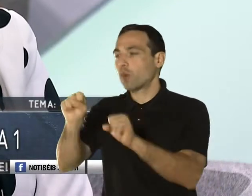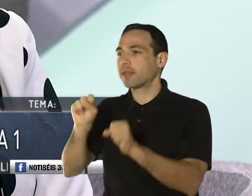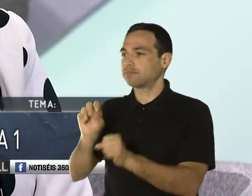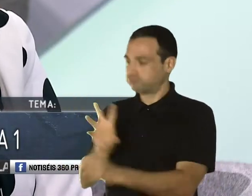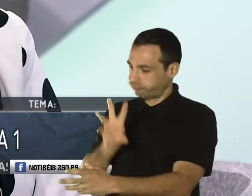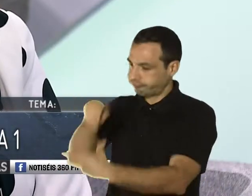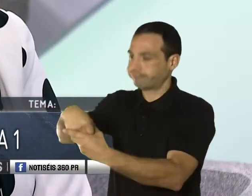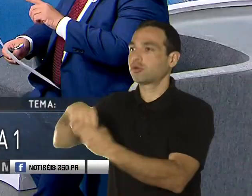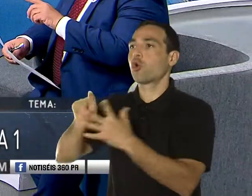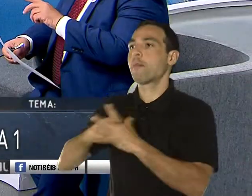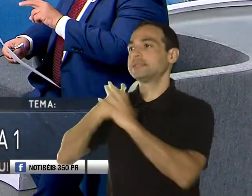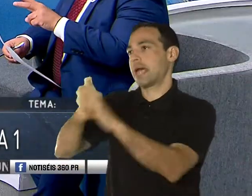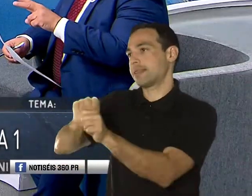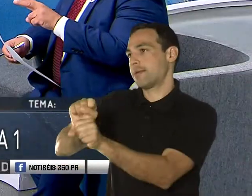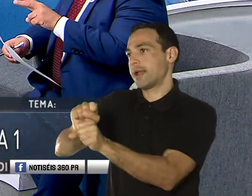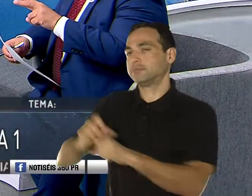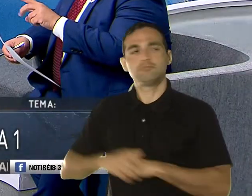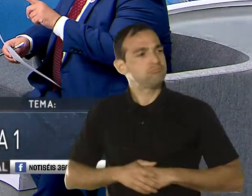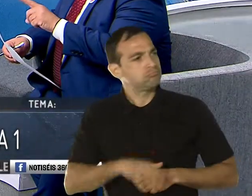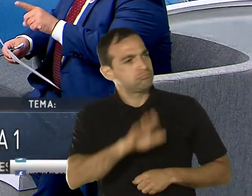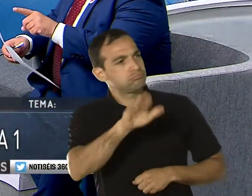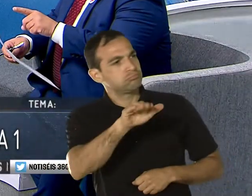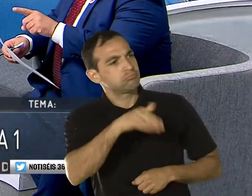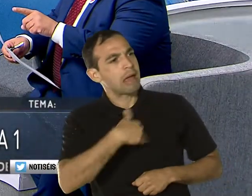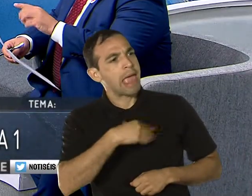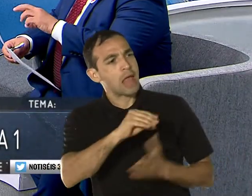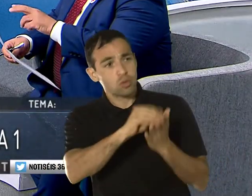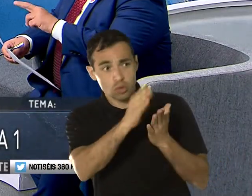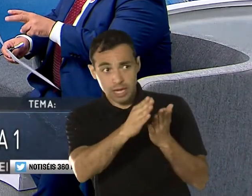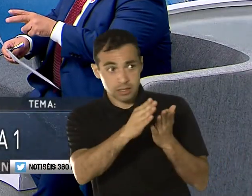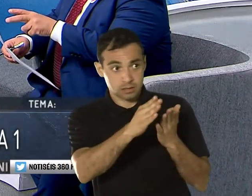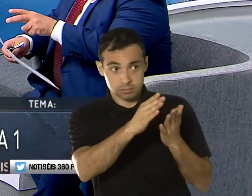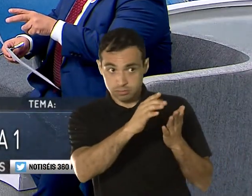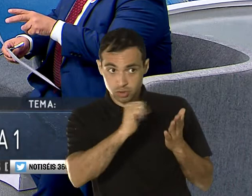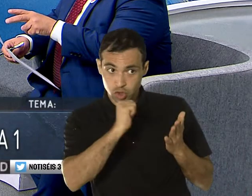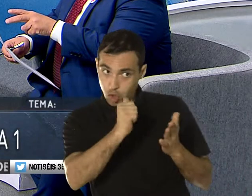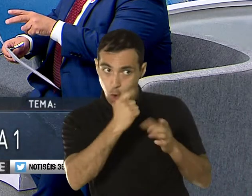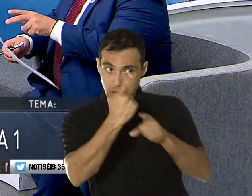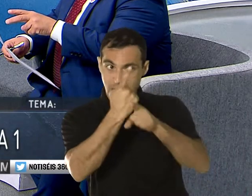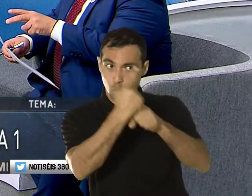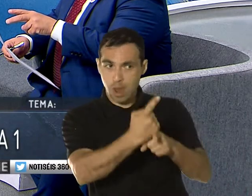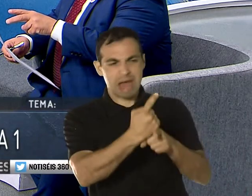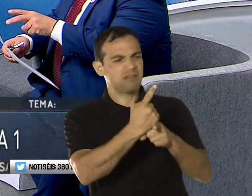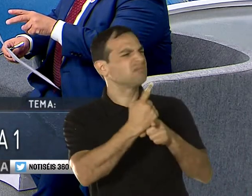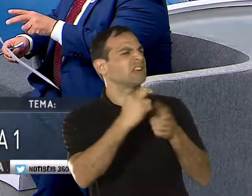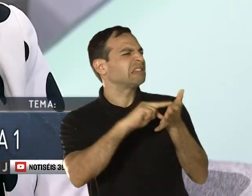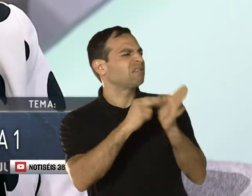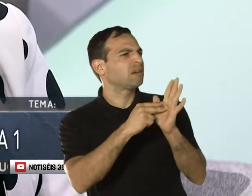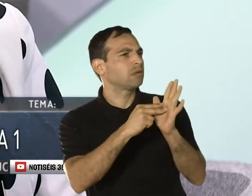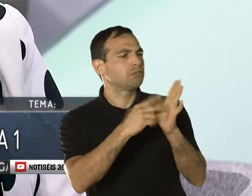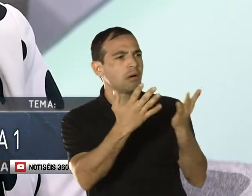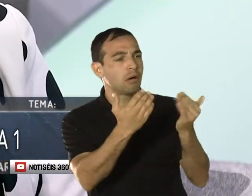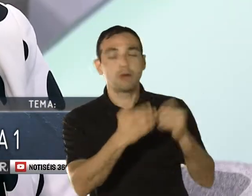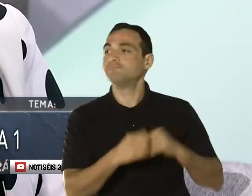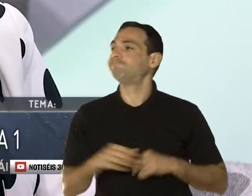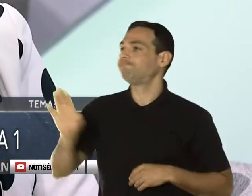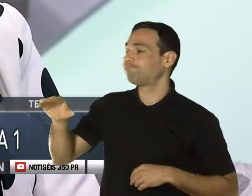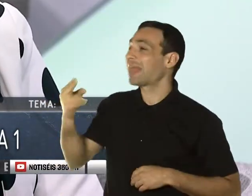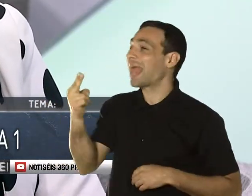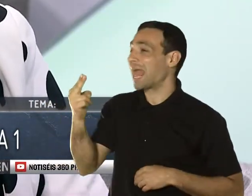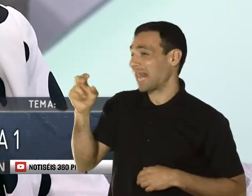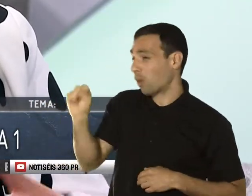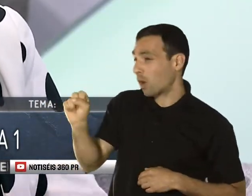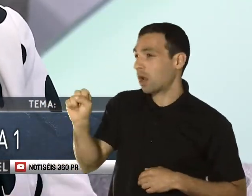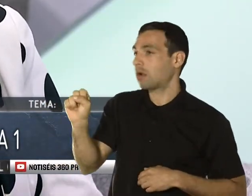ocupación. O sea, pero hay estudiantes que no son regulares, por eso hace la salvedad. Sí, hago la salvedad porque en las escuelas superiores y en salones